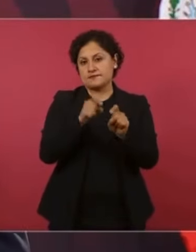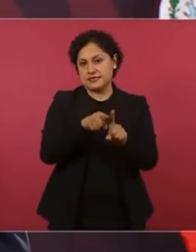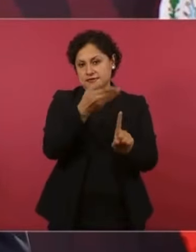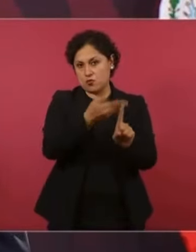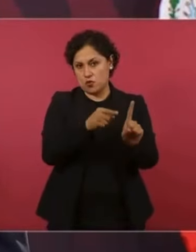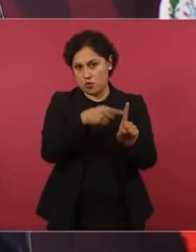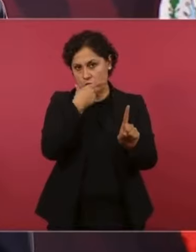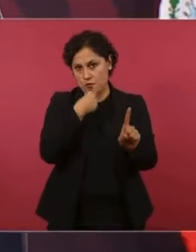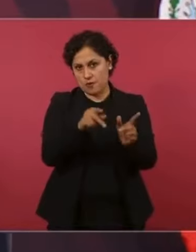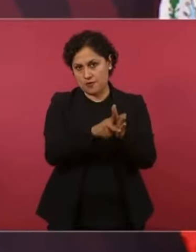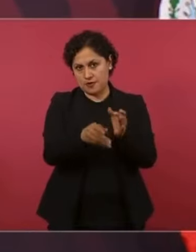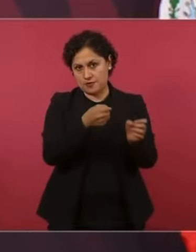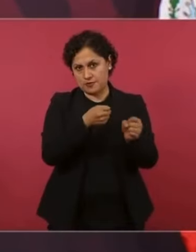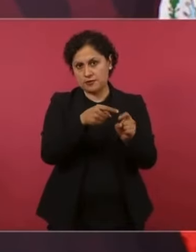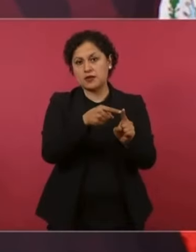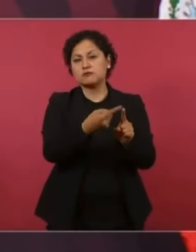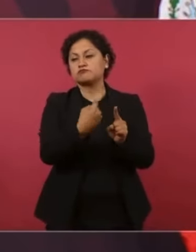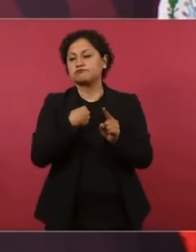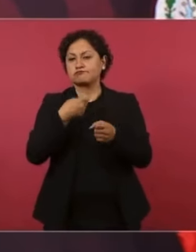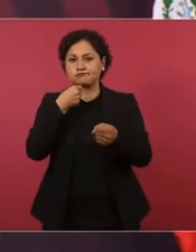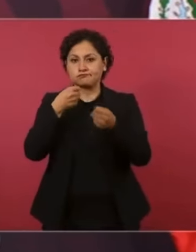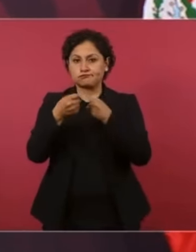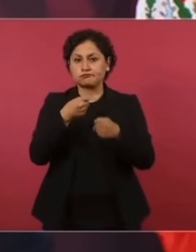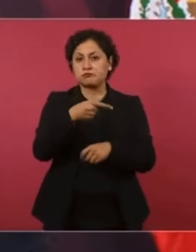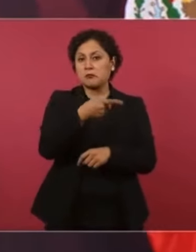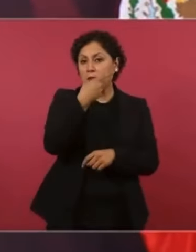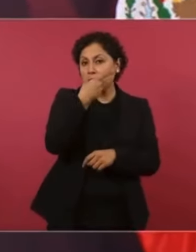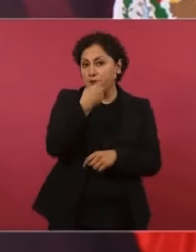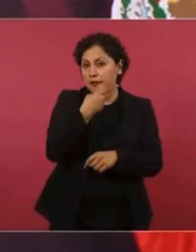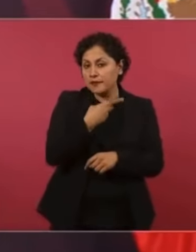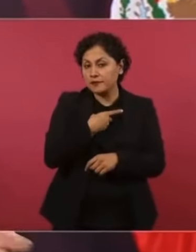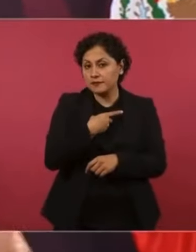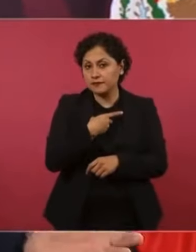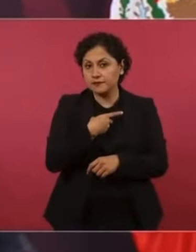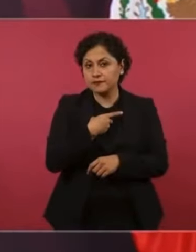me dice, ¿qué me puede